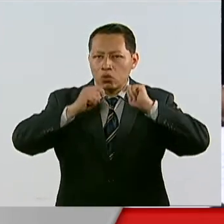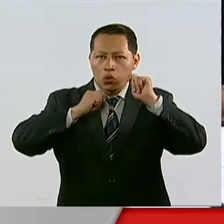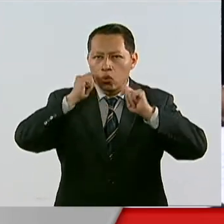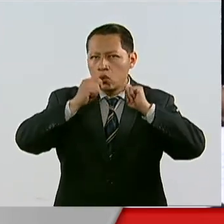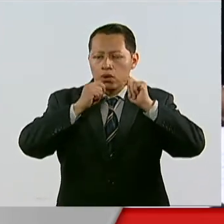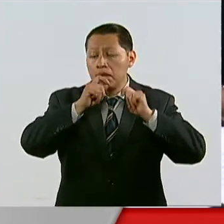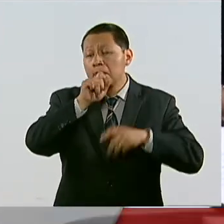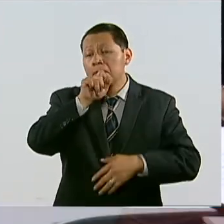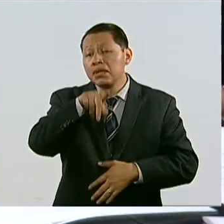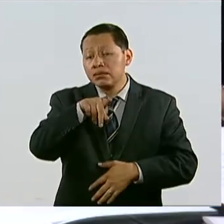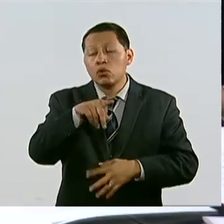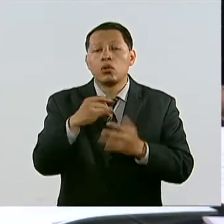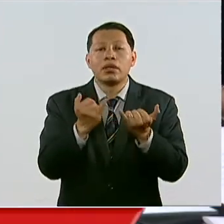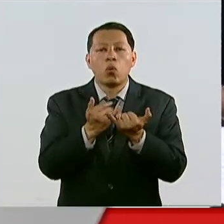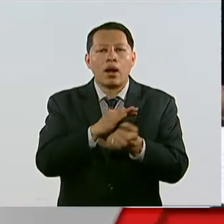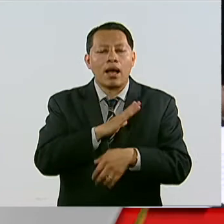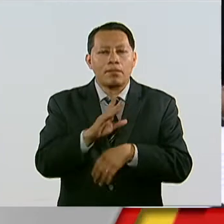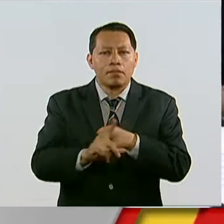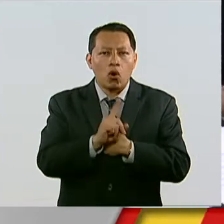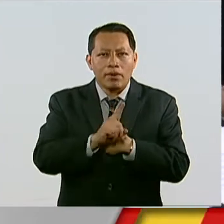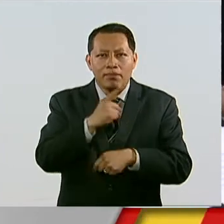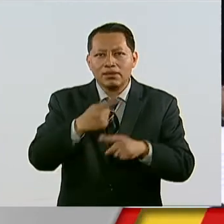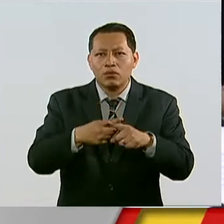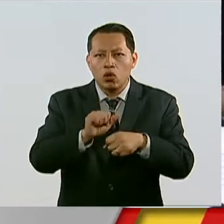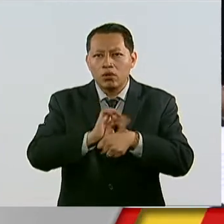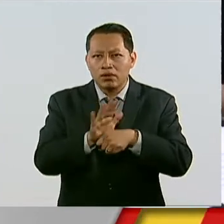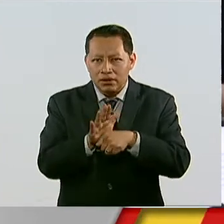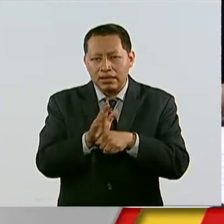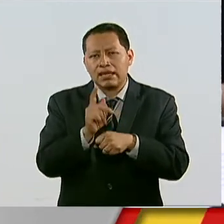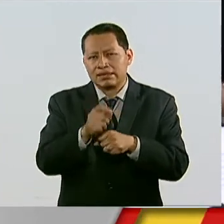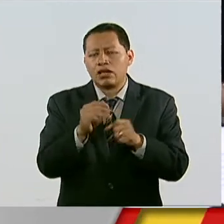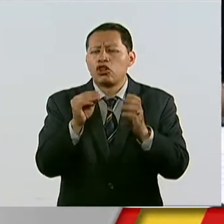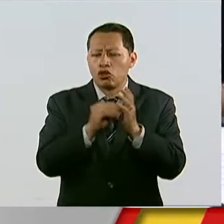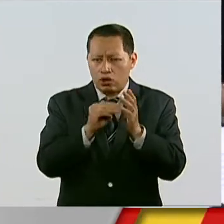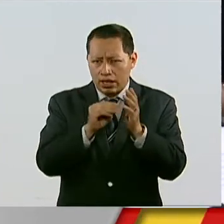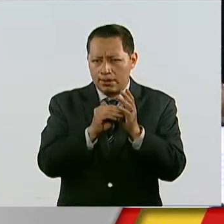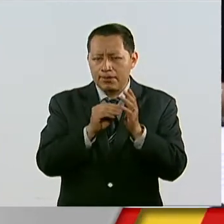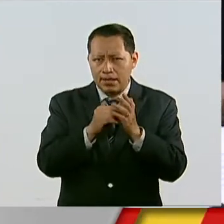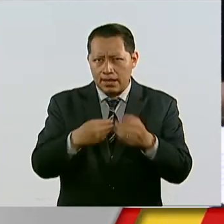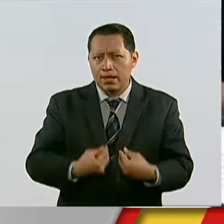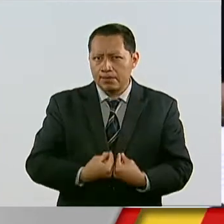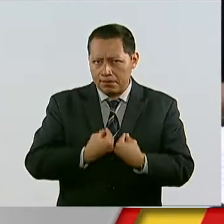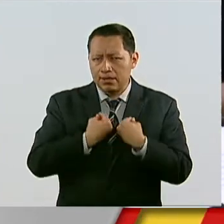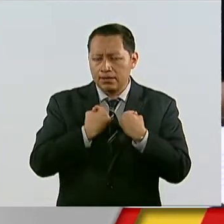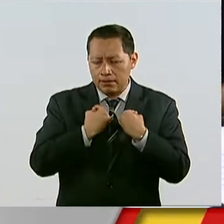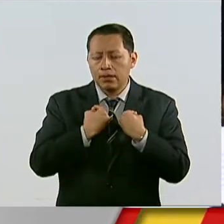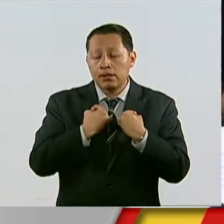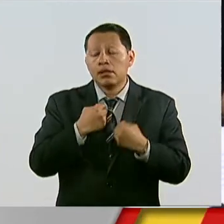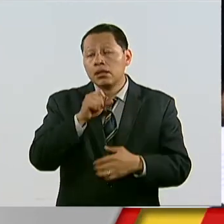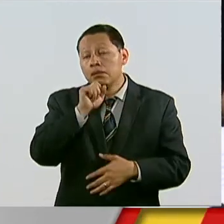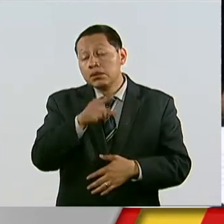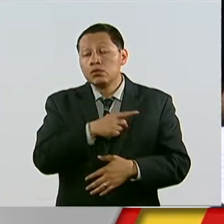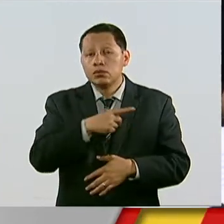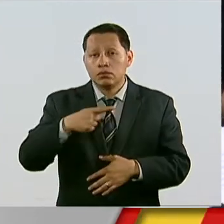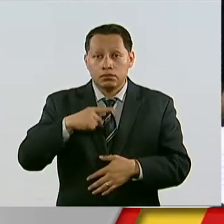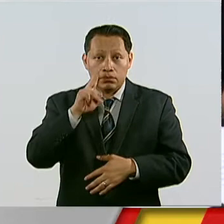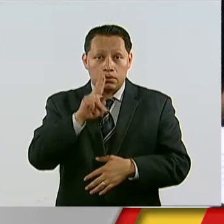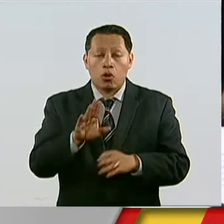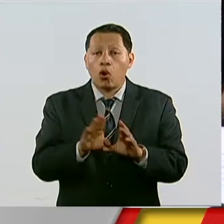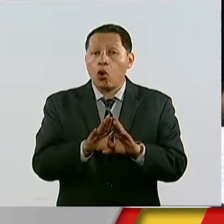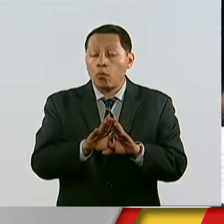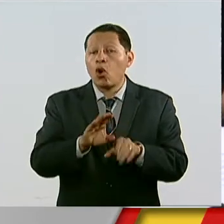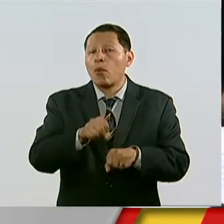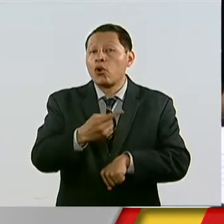afectaciones generadas por la pandemia que aún seguimos viviendo. Debemos verlas como una oportunidad